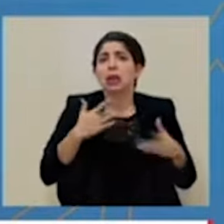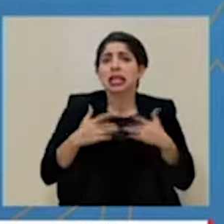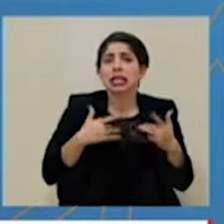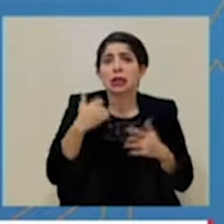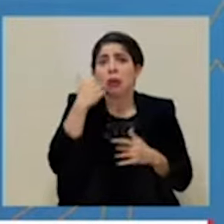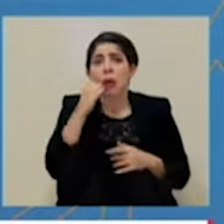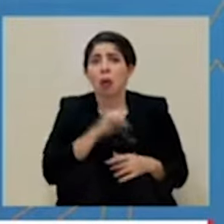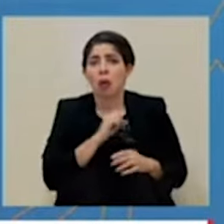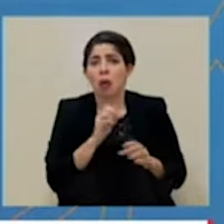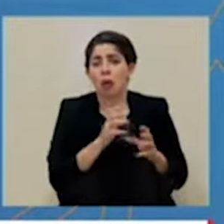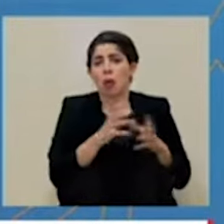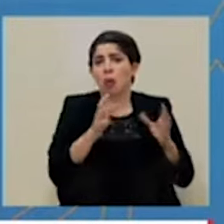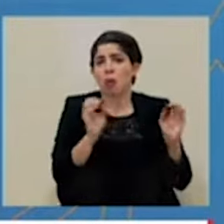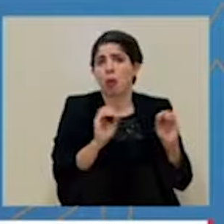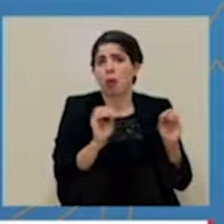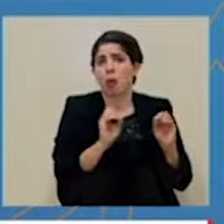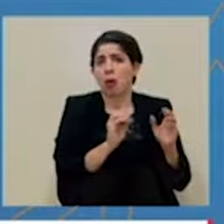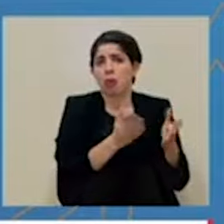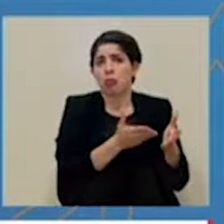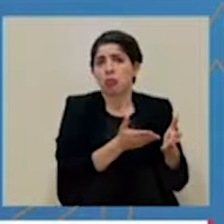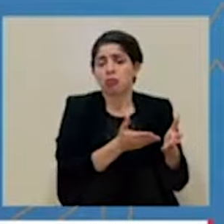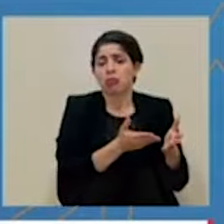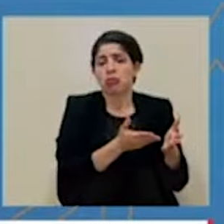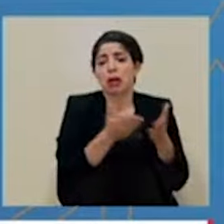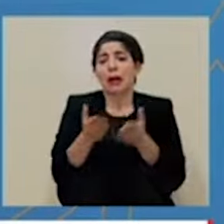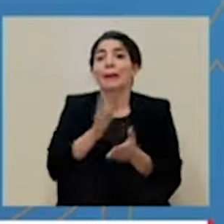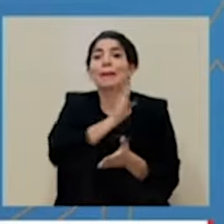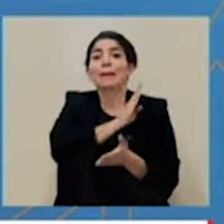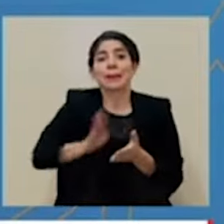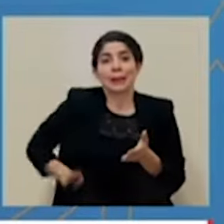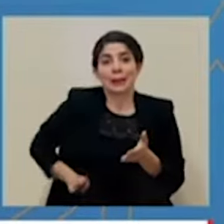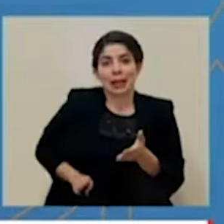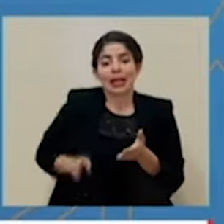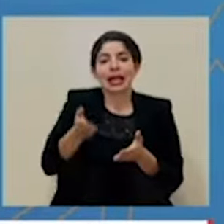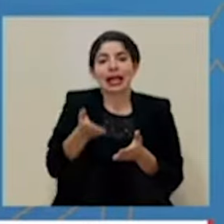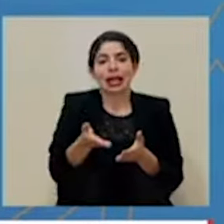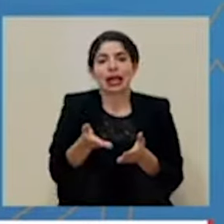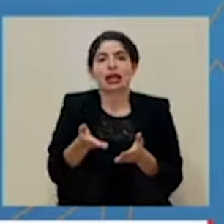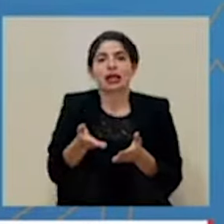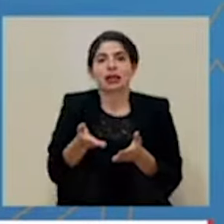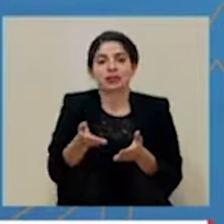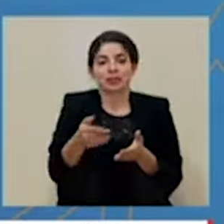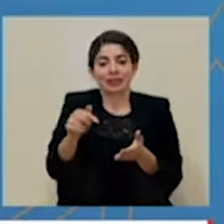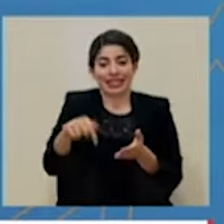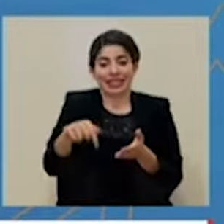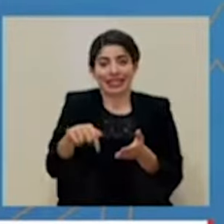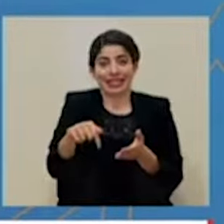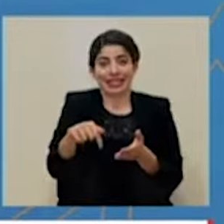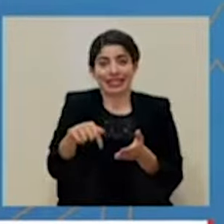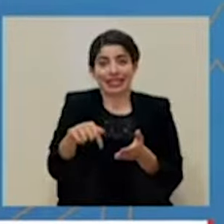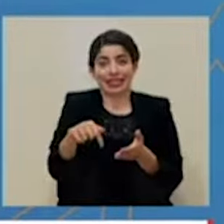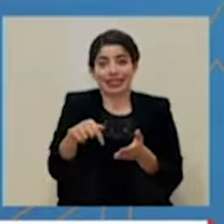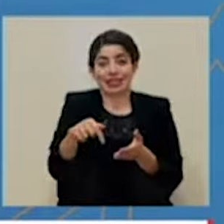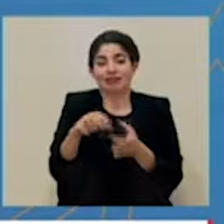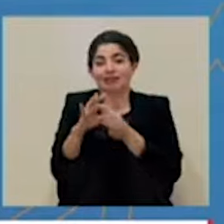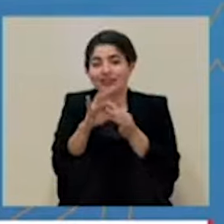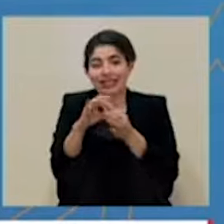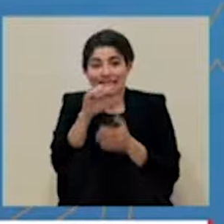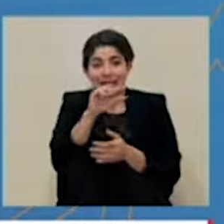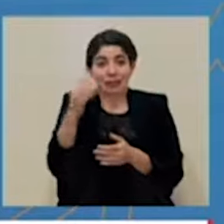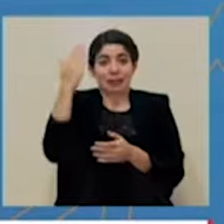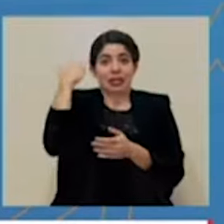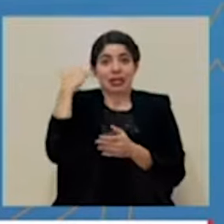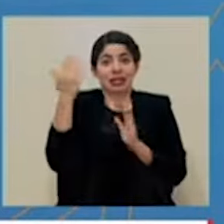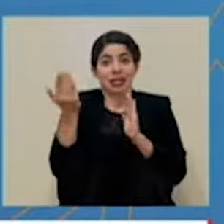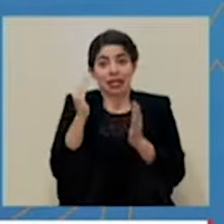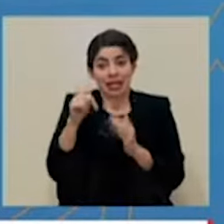sindrómica. El Cantón de Belén, para esta, para la vinculación de la semana anterior